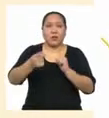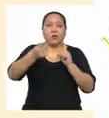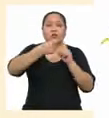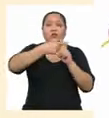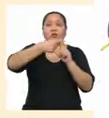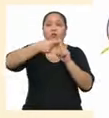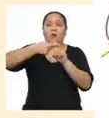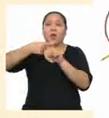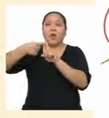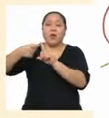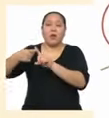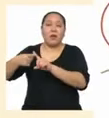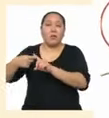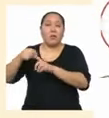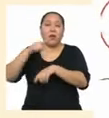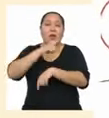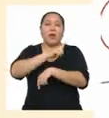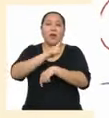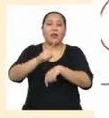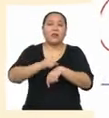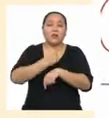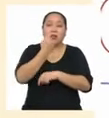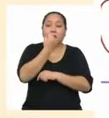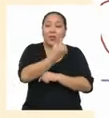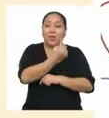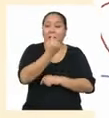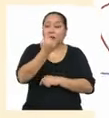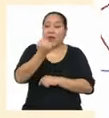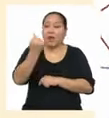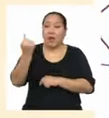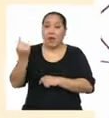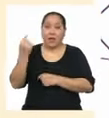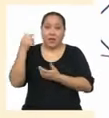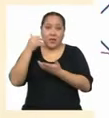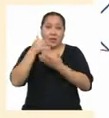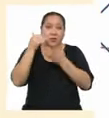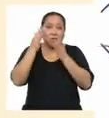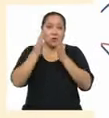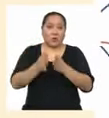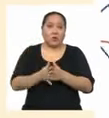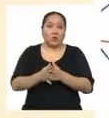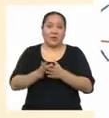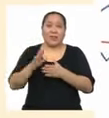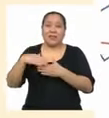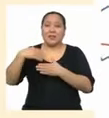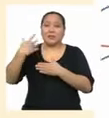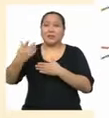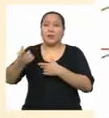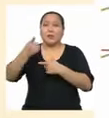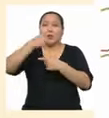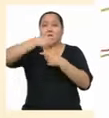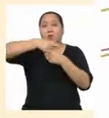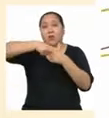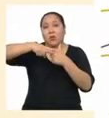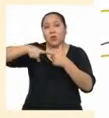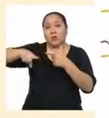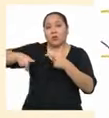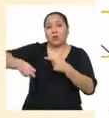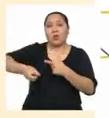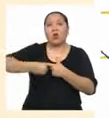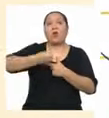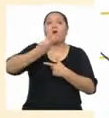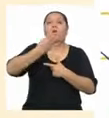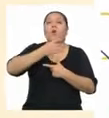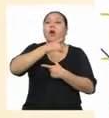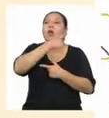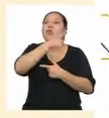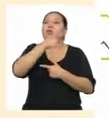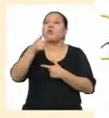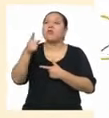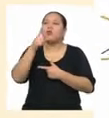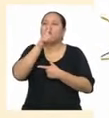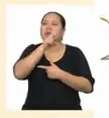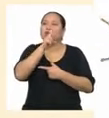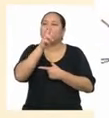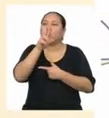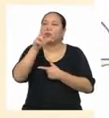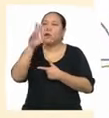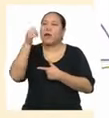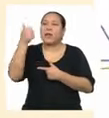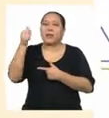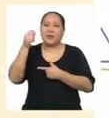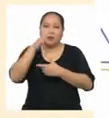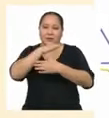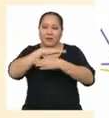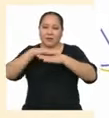De estudio De cada uno De los estudiantes Y luego Lo dividiremos Por la cantidad De estudiantes Entonces